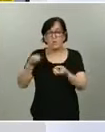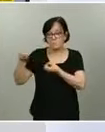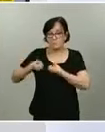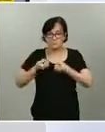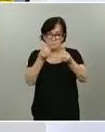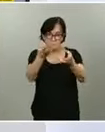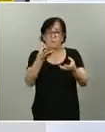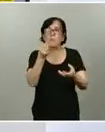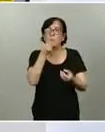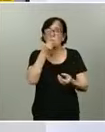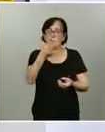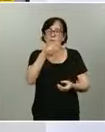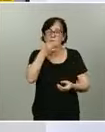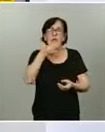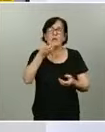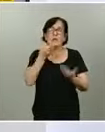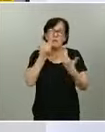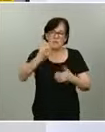Gracias a ustedes.